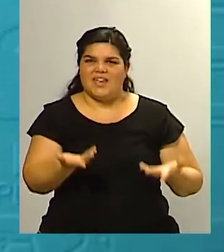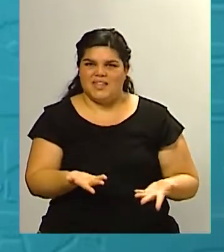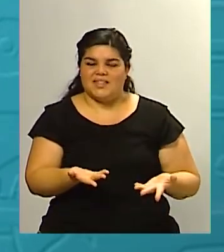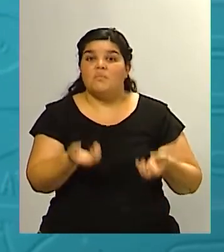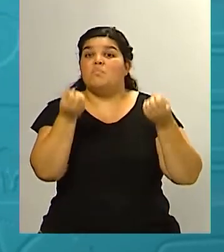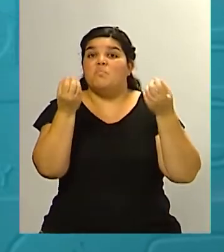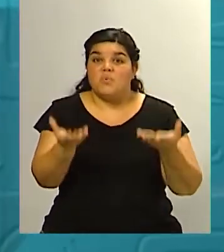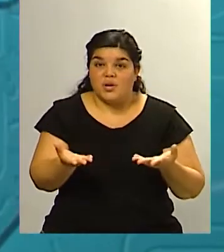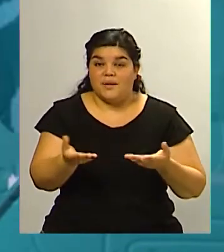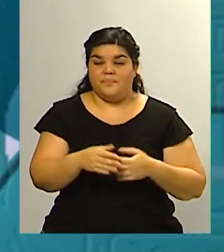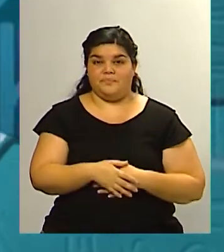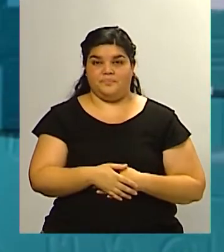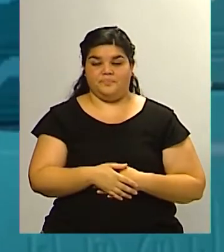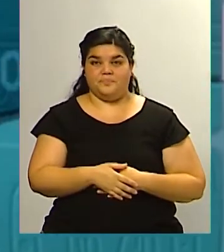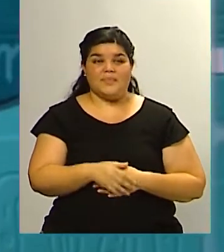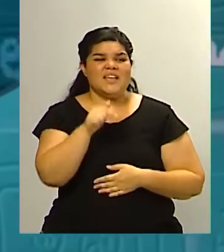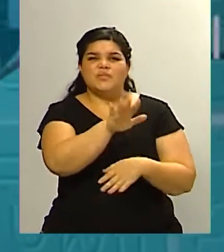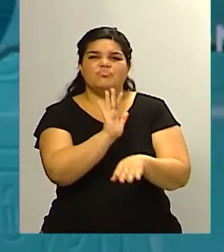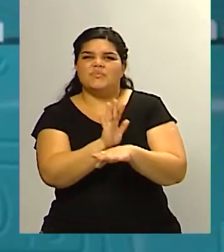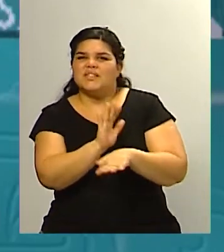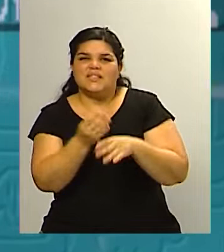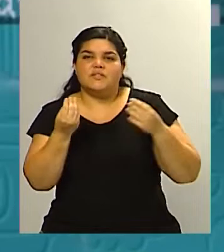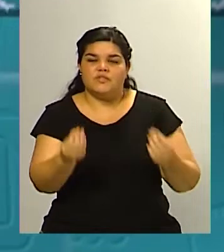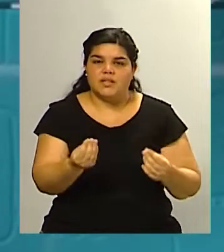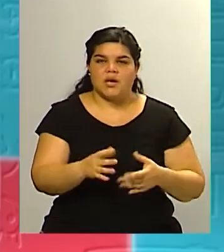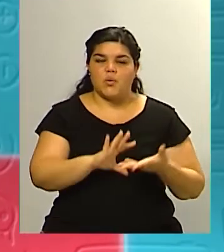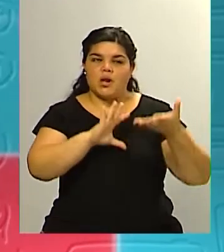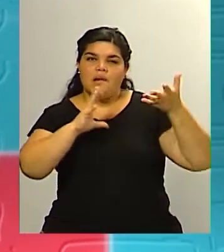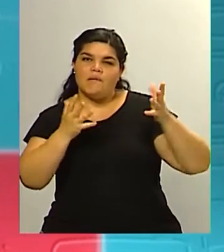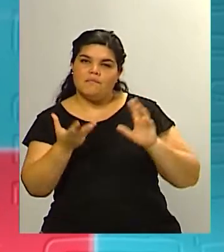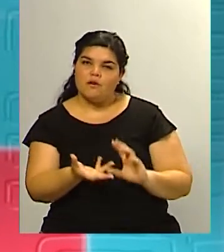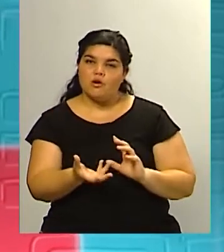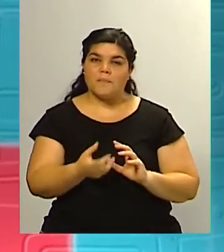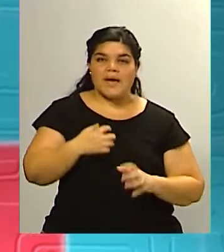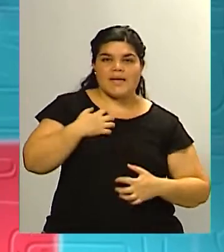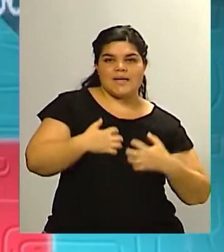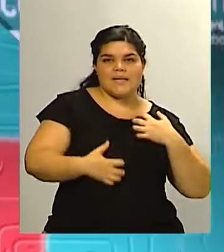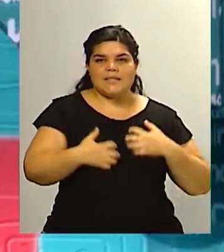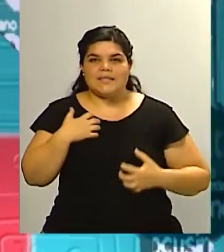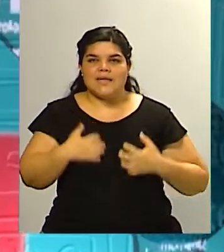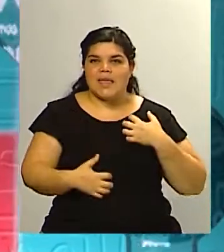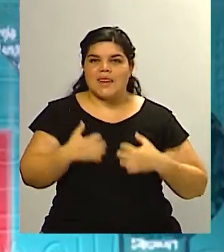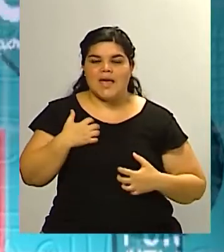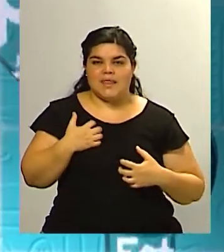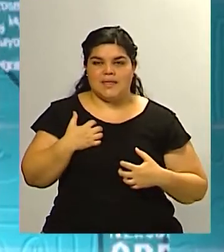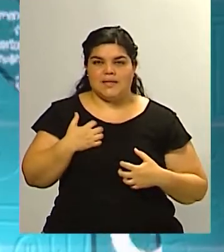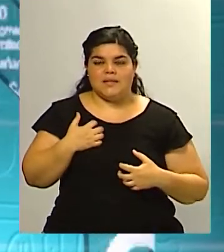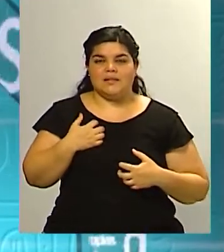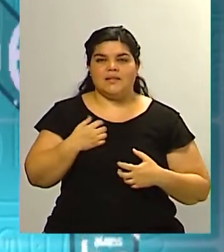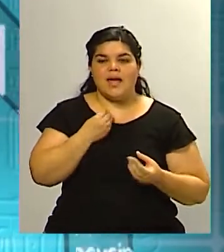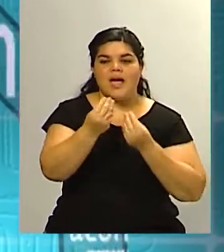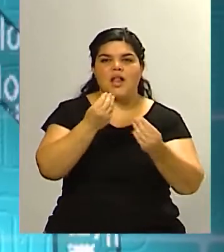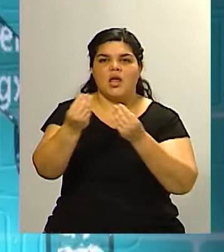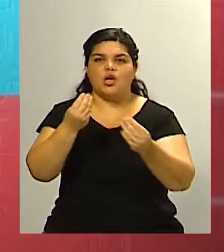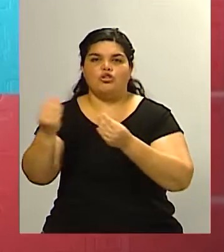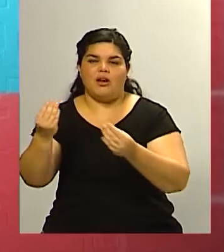porque eso en realidad es una pretensión mediática de generar ansiedad electoral generalizada de tal manera